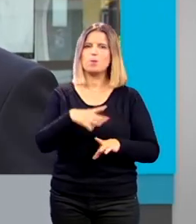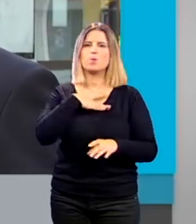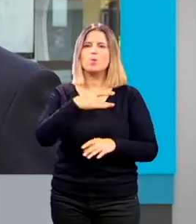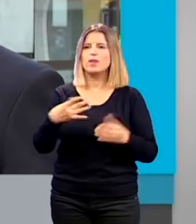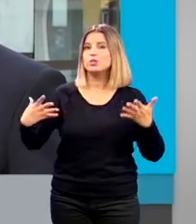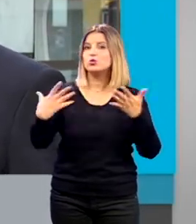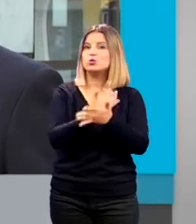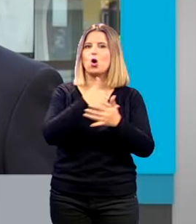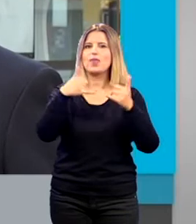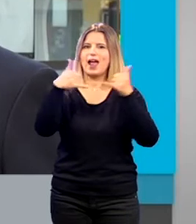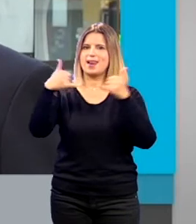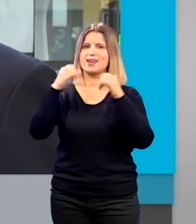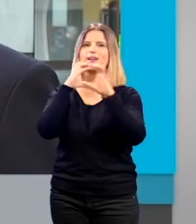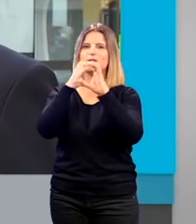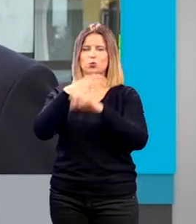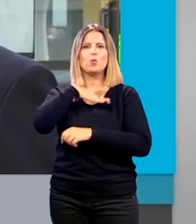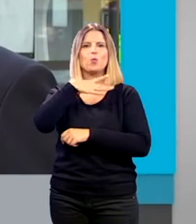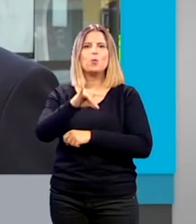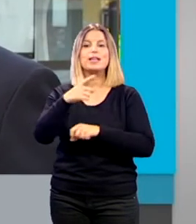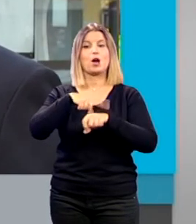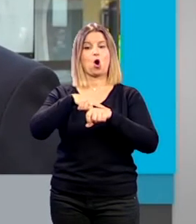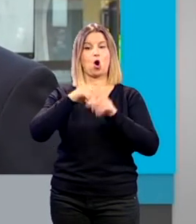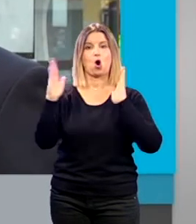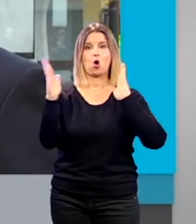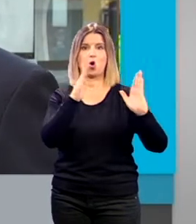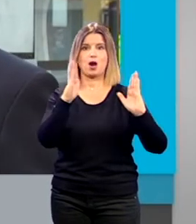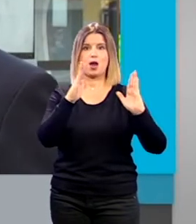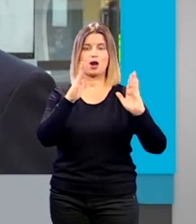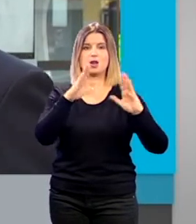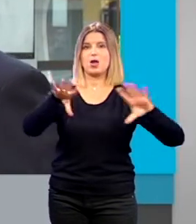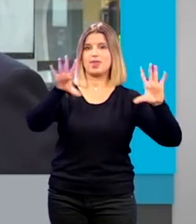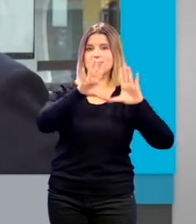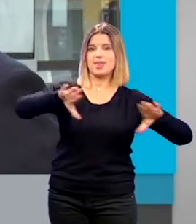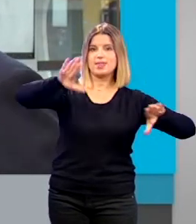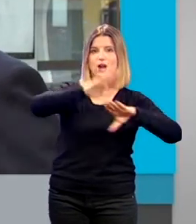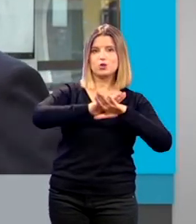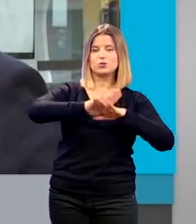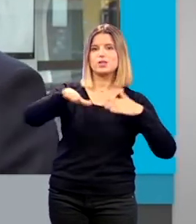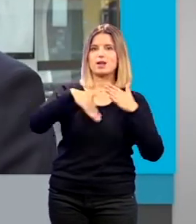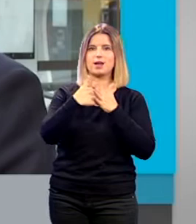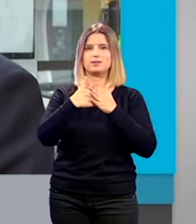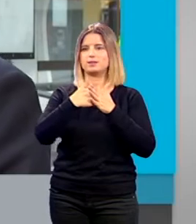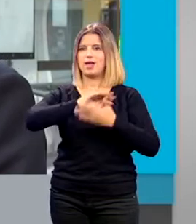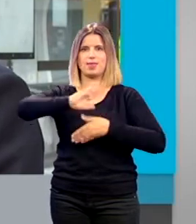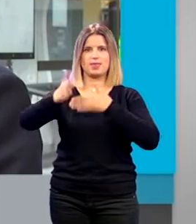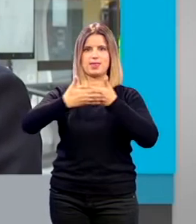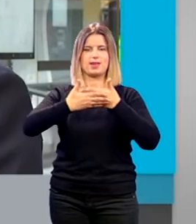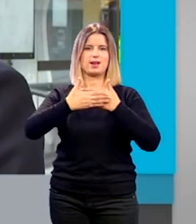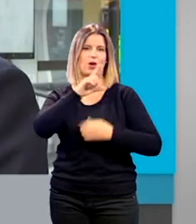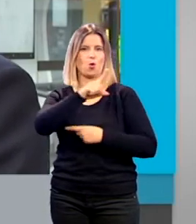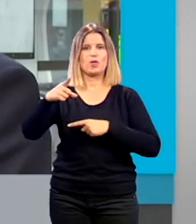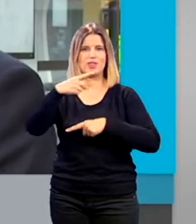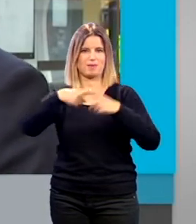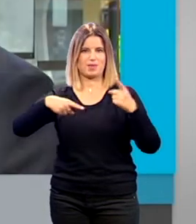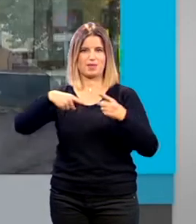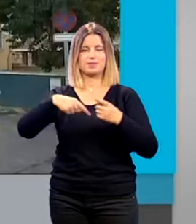en todas las líneas y por supuesto en esa franja horaria que es entre las 10 de la noche y el cierre del servicio de transporte en nuestra